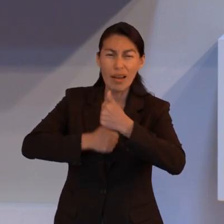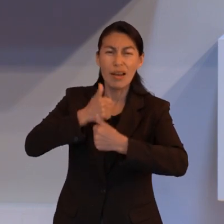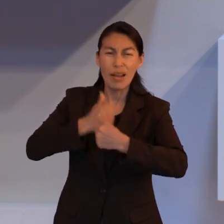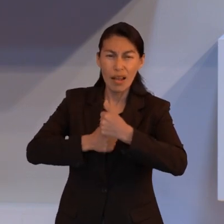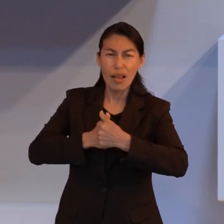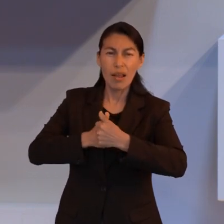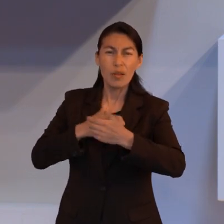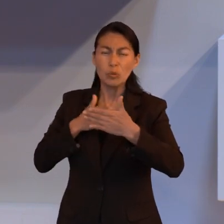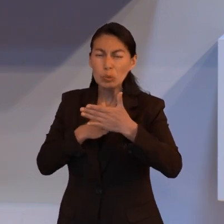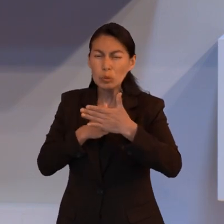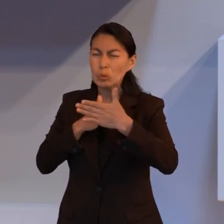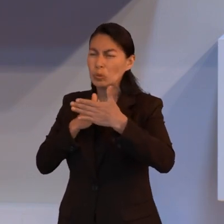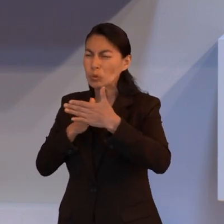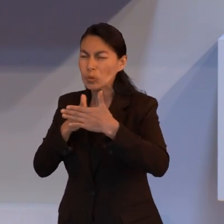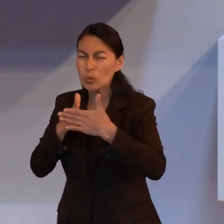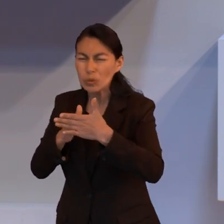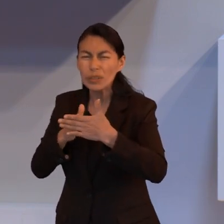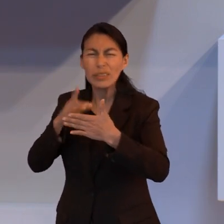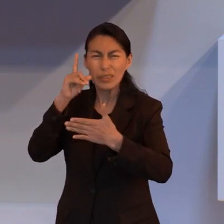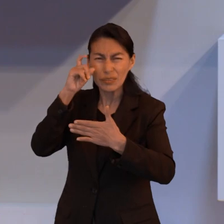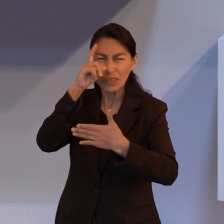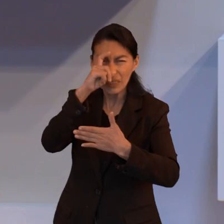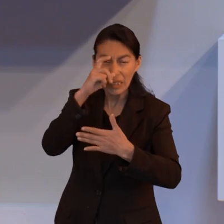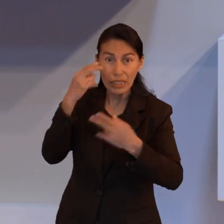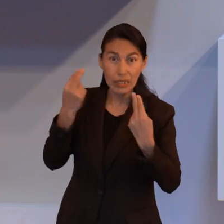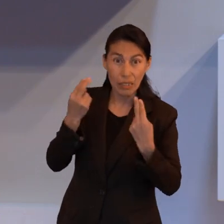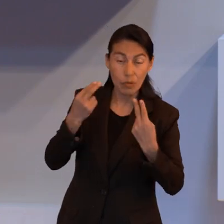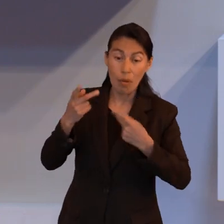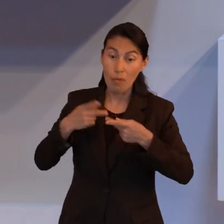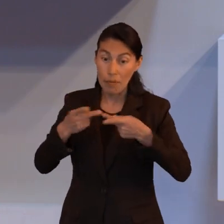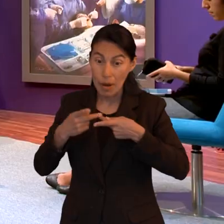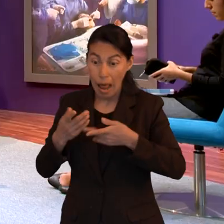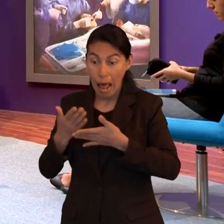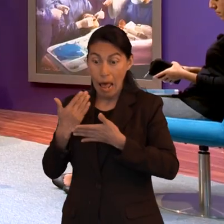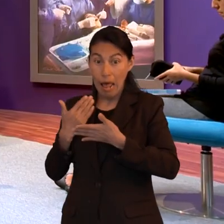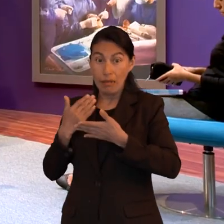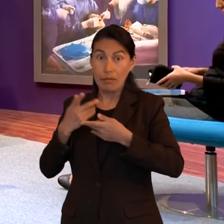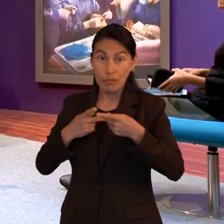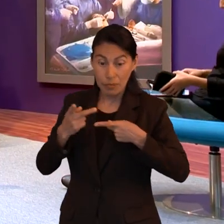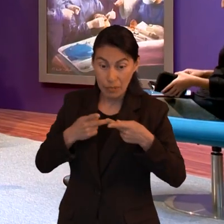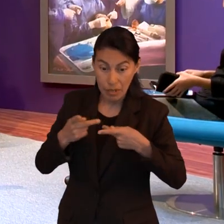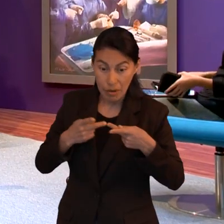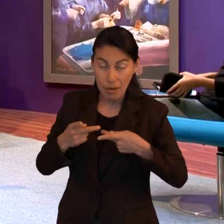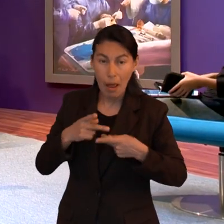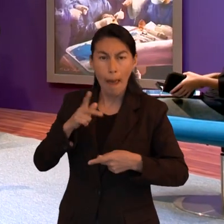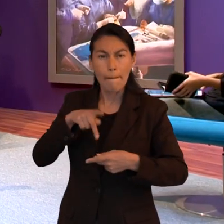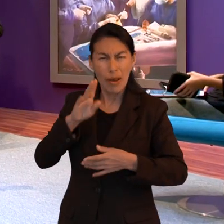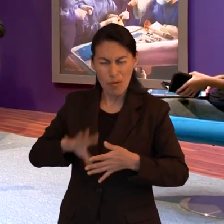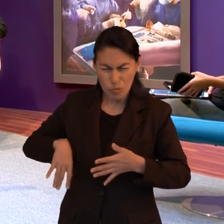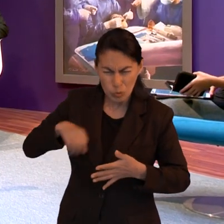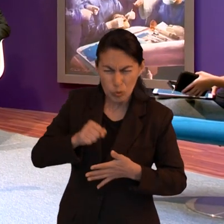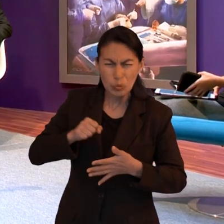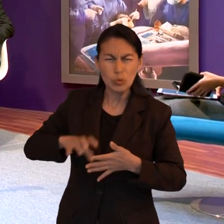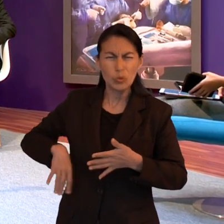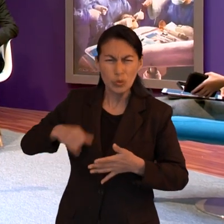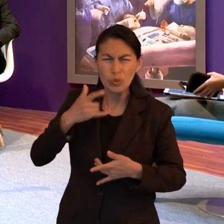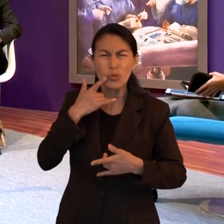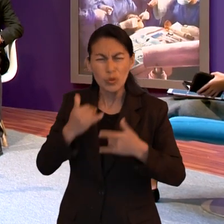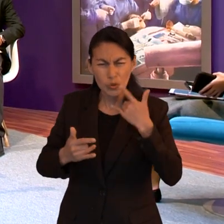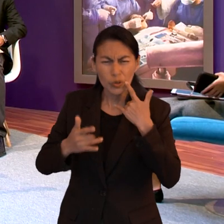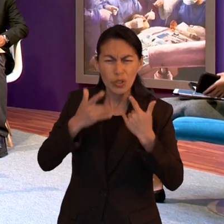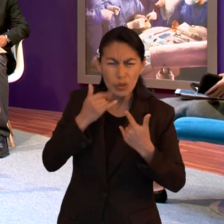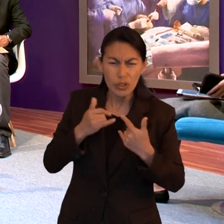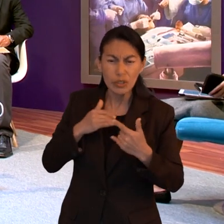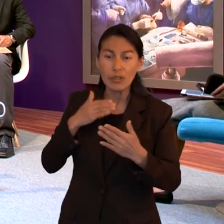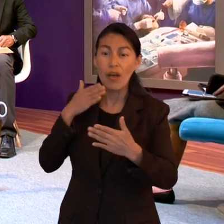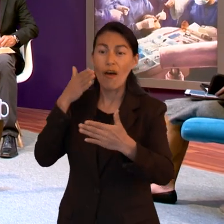corremos esta carrera, hay obstáculos en la carrera, quizá tenemos que prepararnos para esas pruebas, pero al final, si nosotros perseveramos,